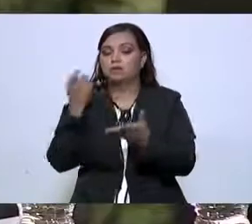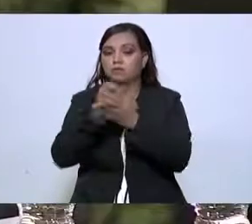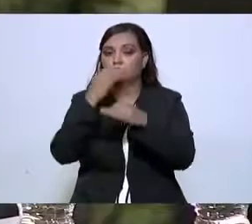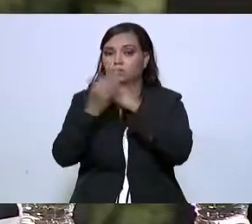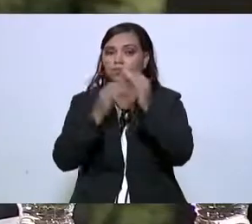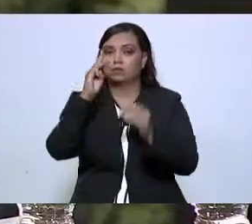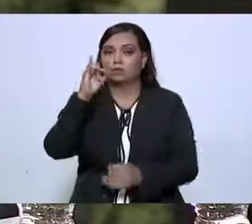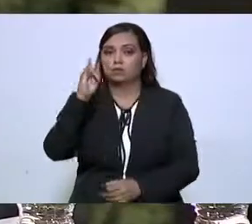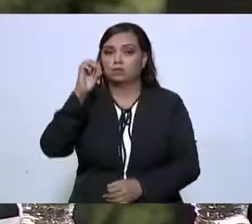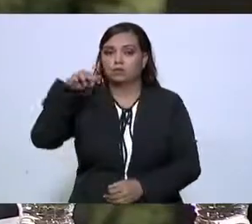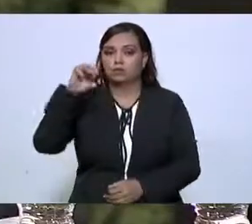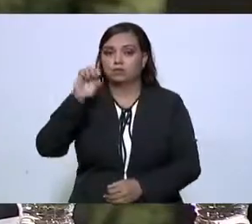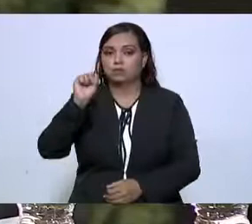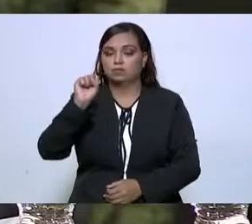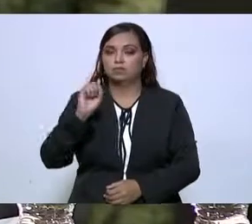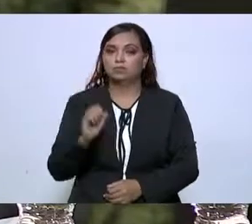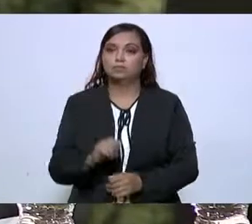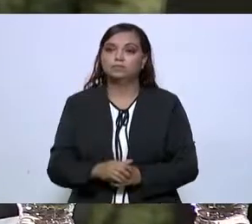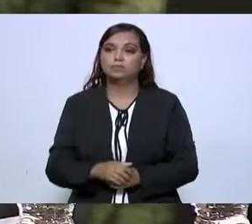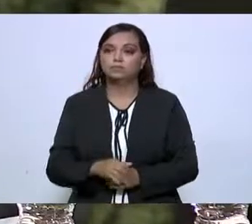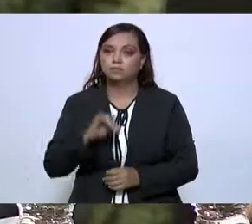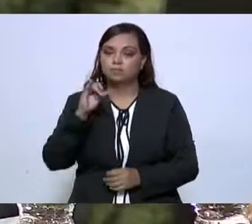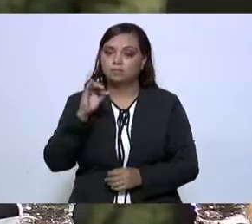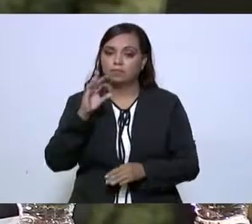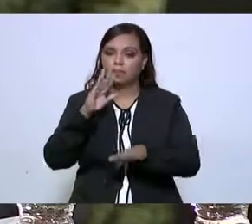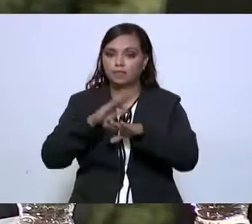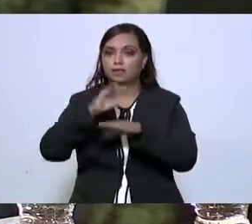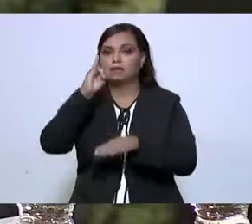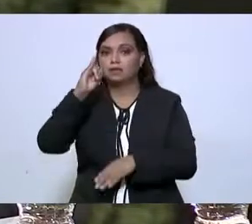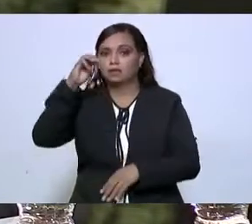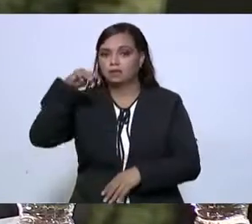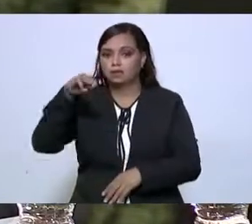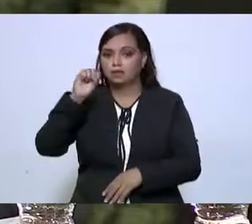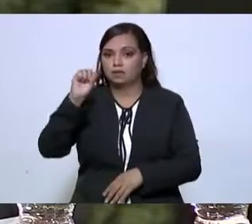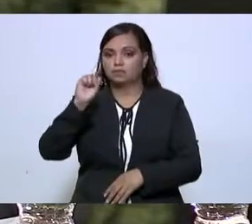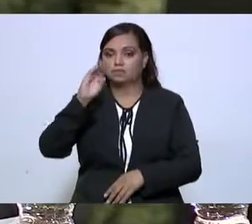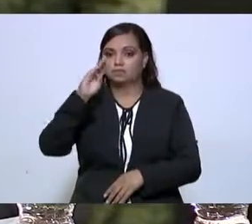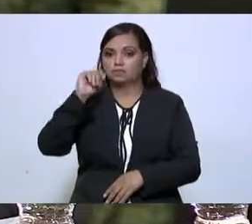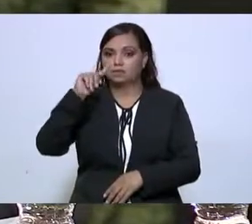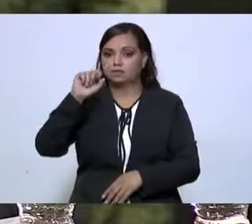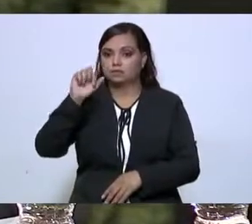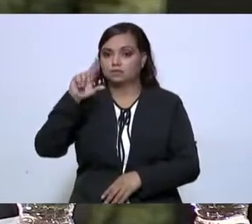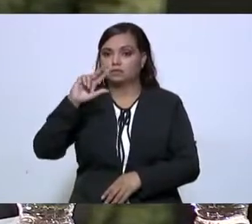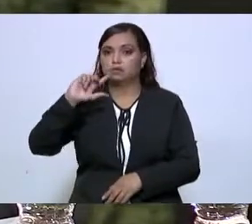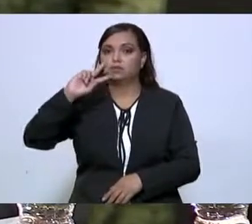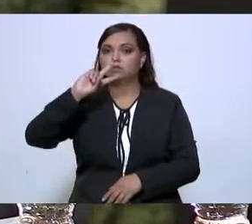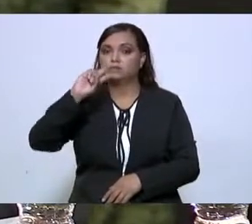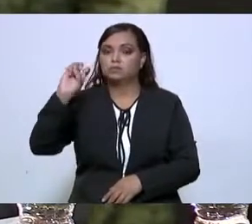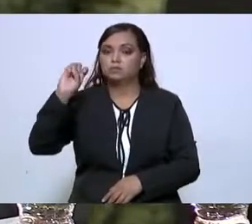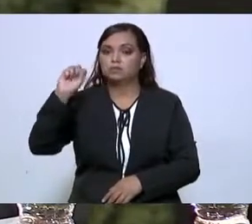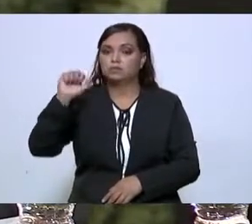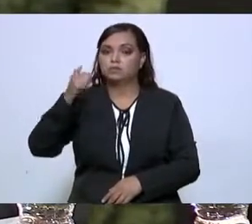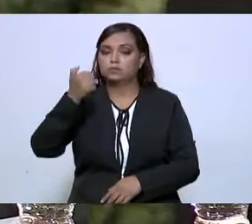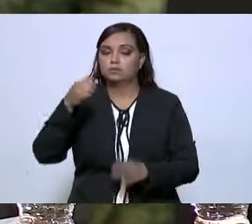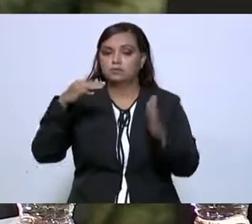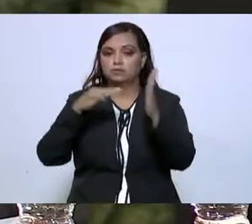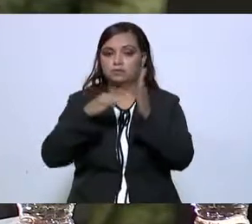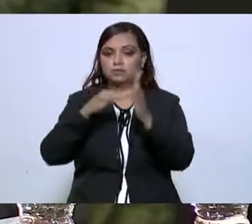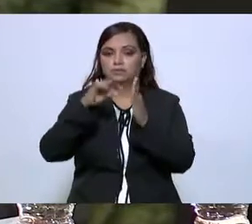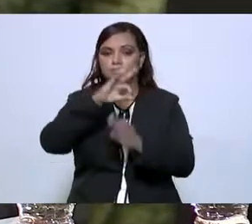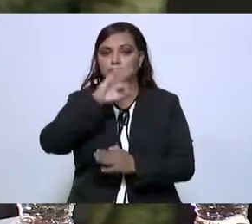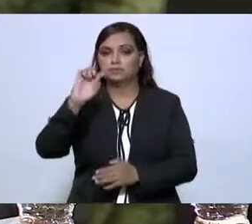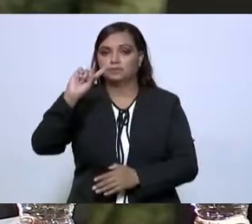en el INSS-Ordinario y en el INSS-Bienestar 266 millones